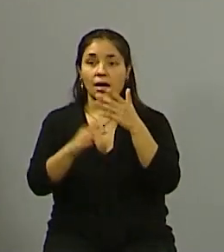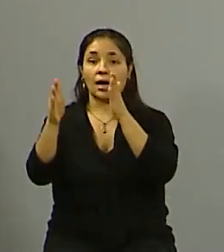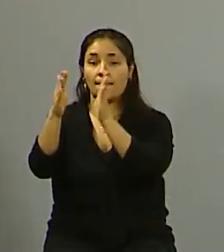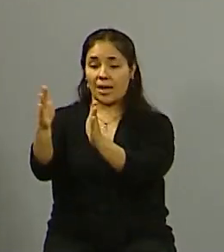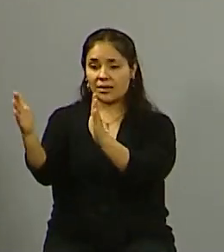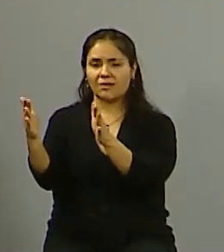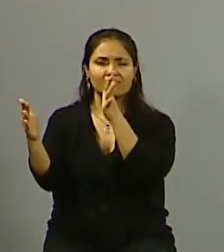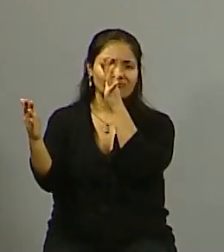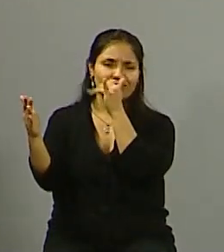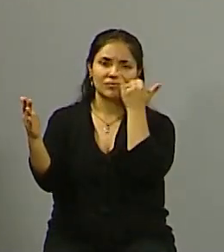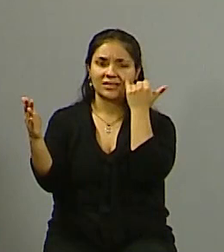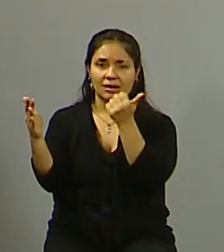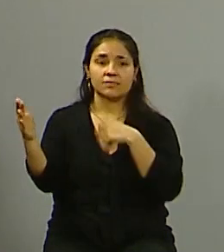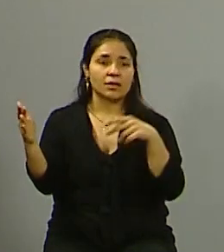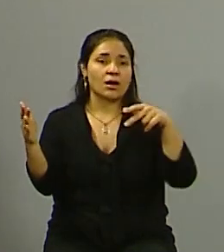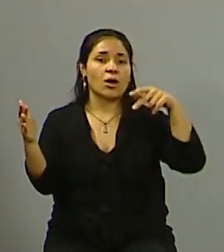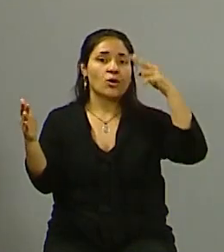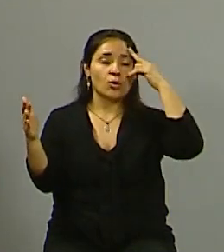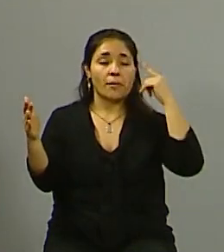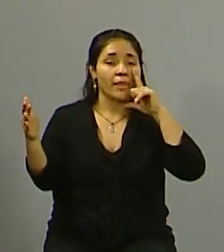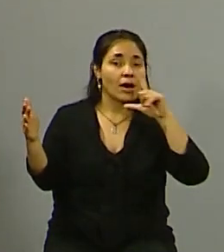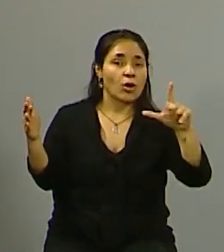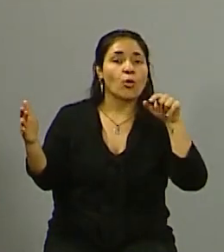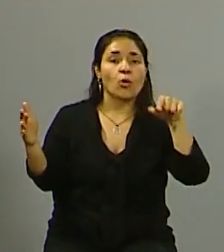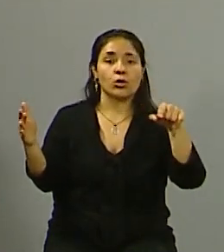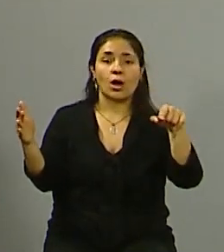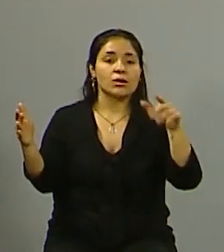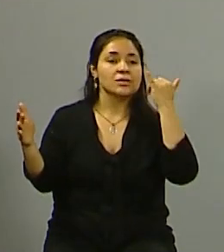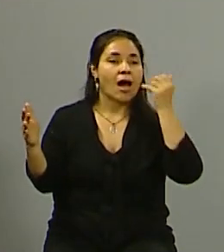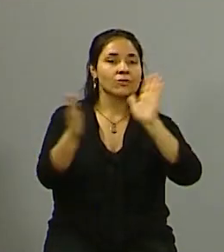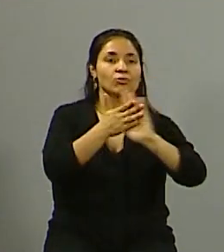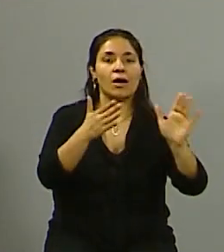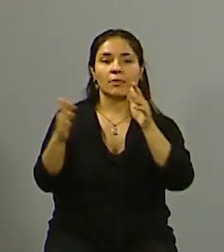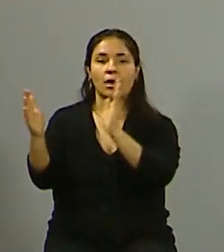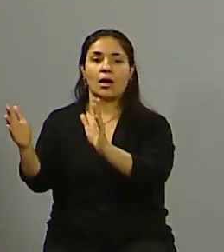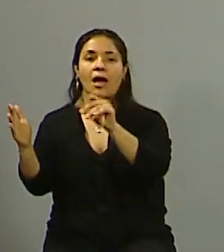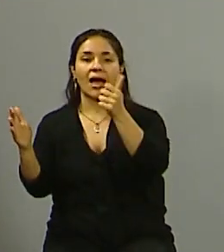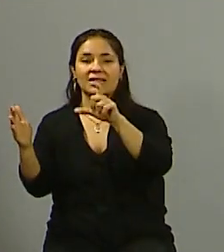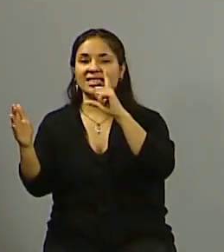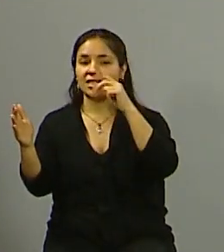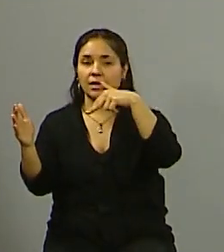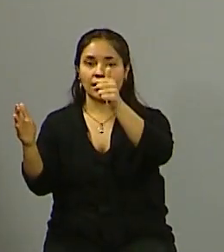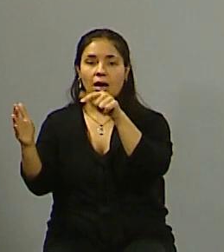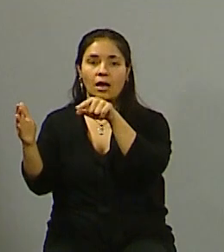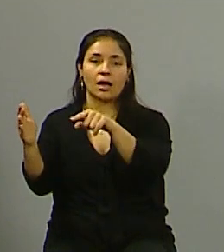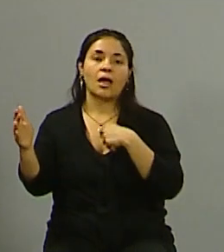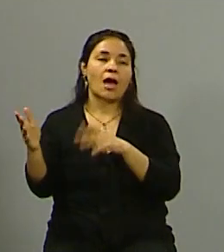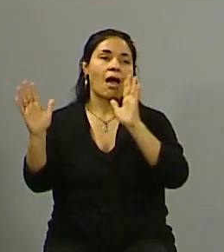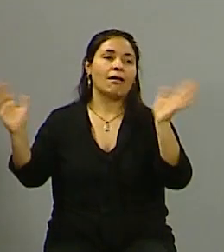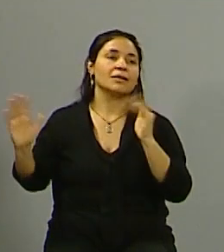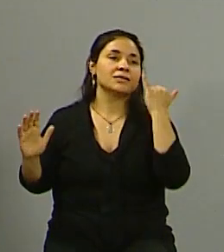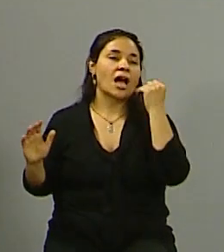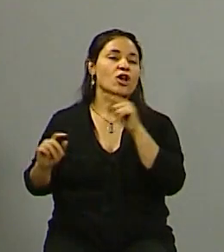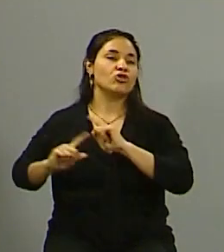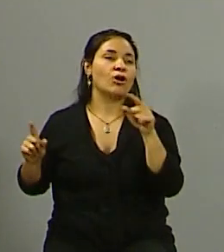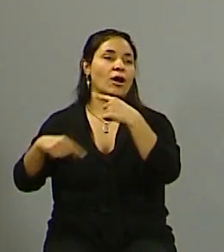que quedó vieja porque si hicimos 9 de Julio hay que hacer Alcina, entonces yo digo, no, no lo hago Alcina, no lo pongo en el presupuesto, no, ya está puesto Alcina en el presupuesto el año que viene,